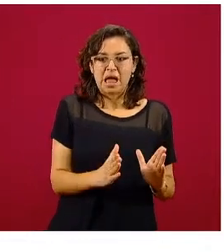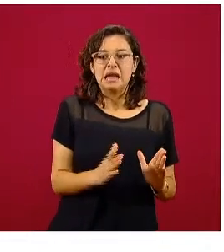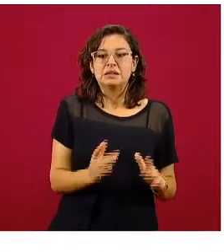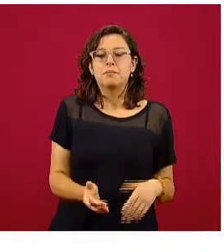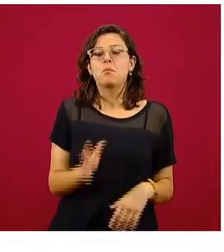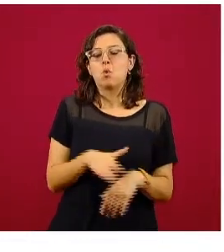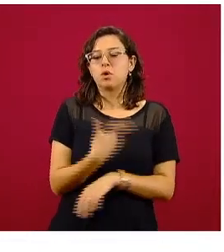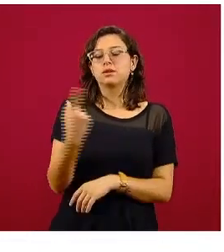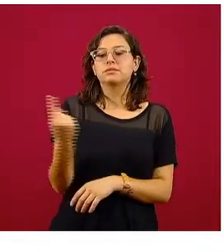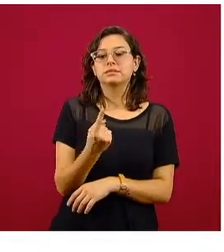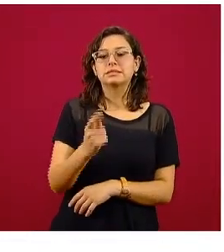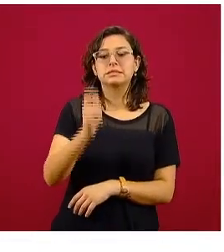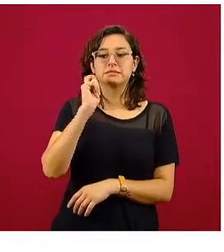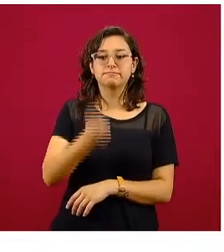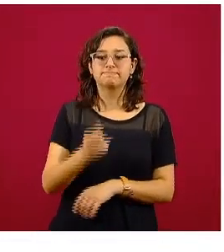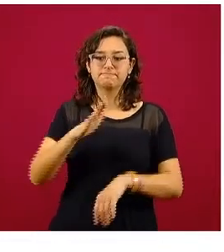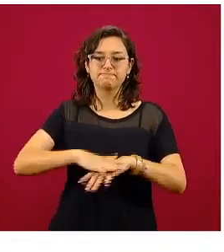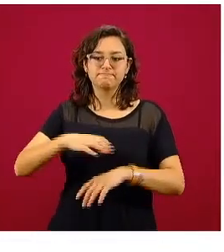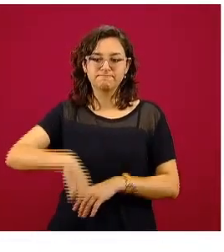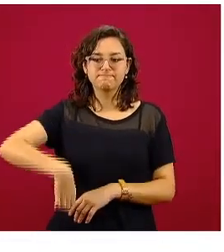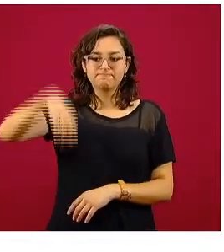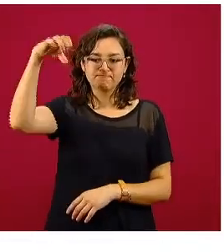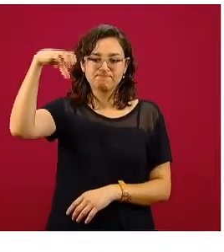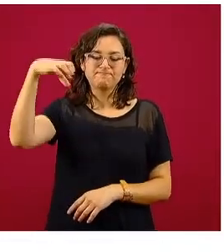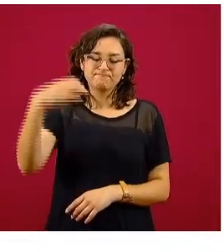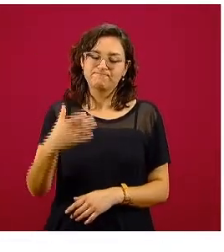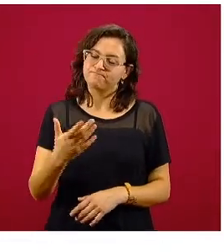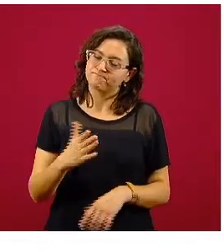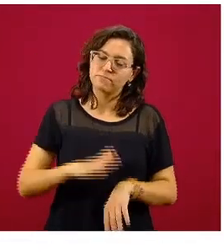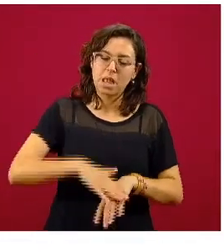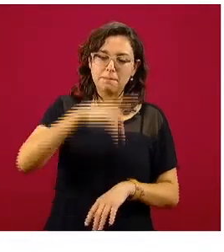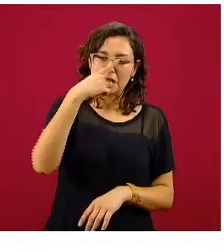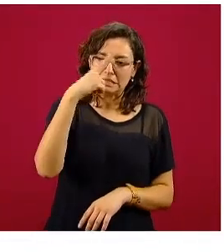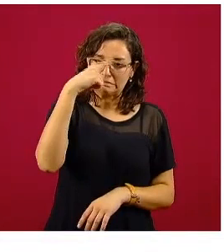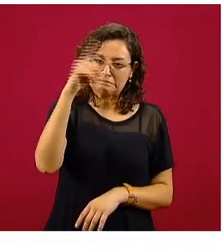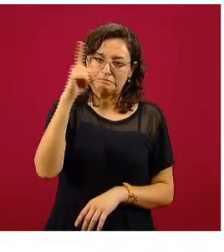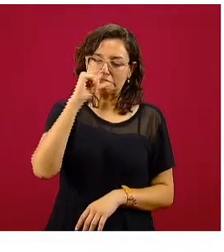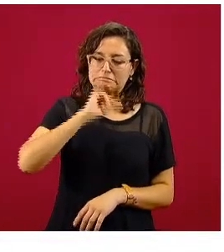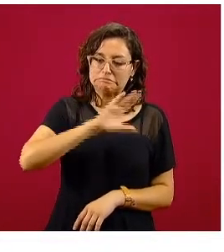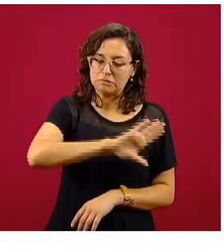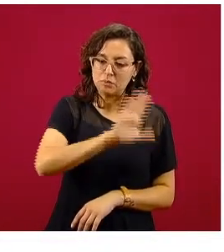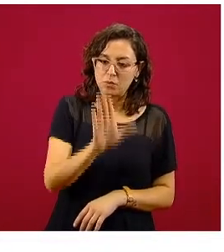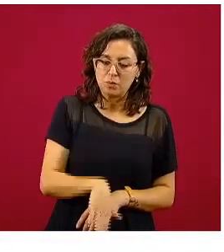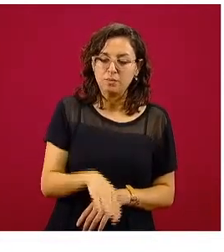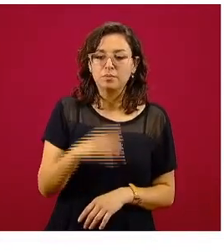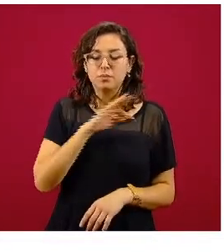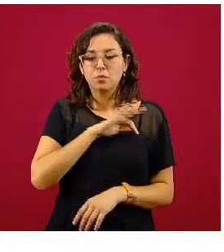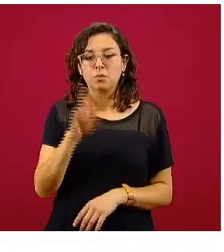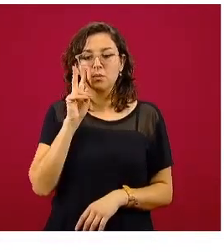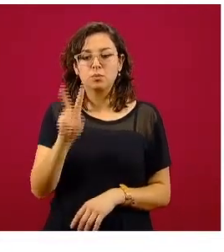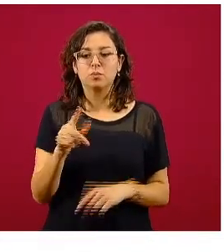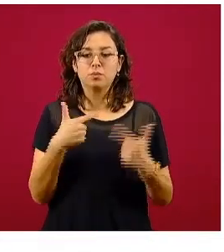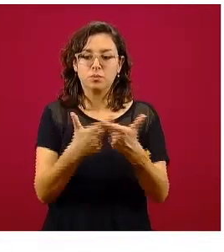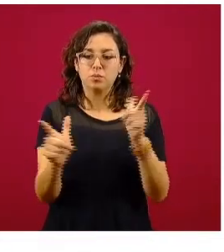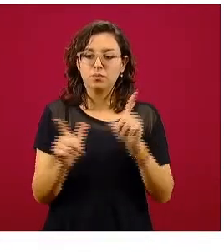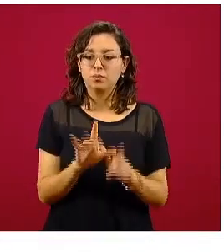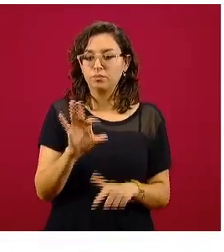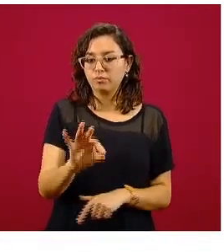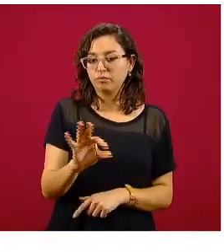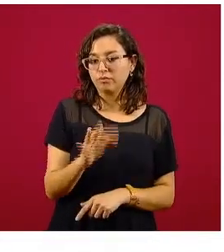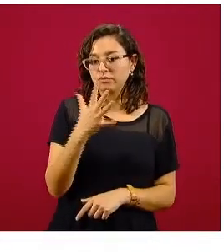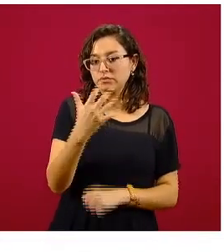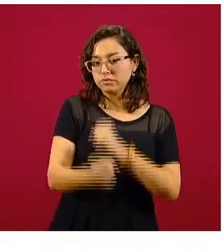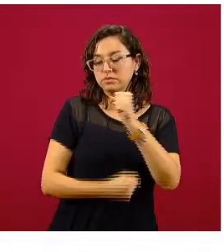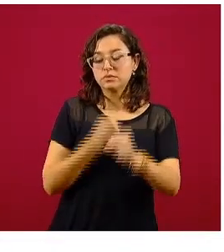precisamente a mayor edad, y aquí vemos ya un grupo importante que está comprendido prácticamente por encima de los 45